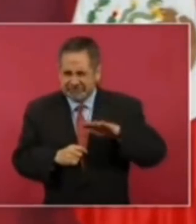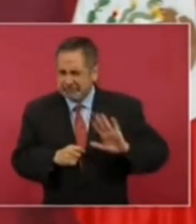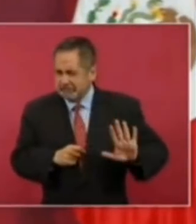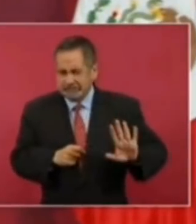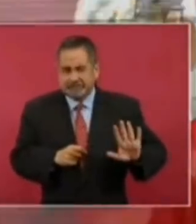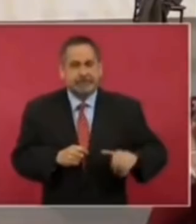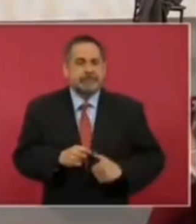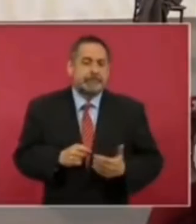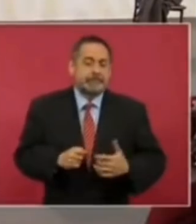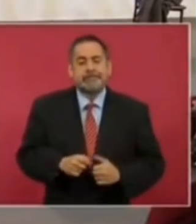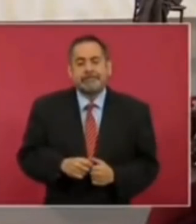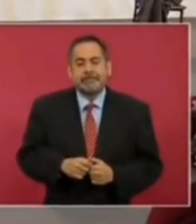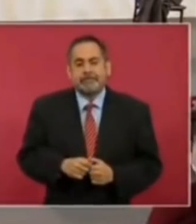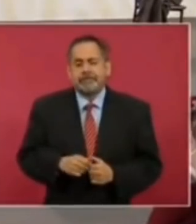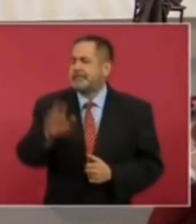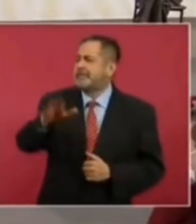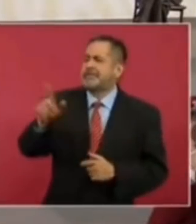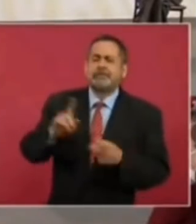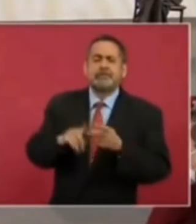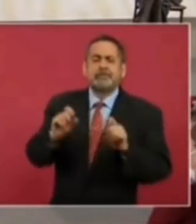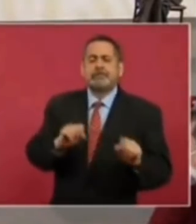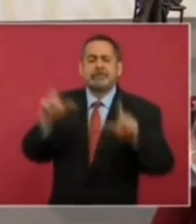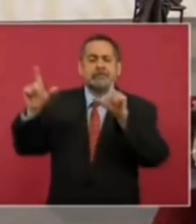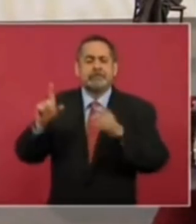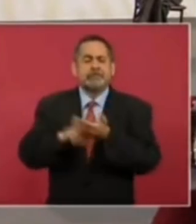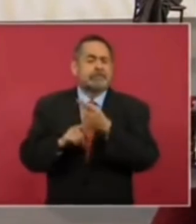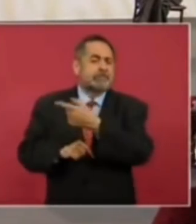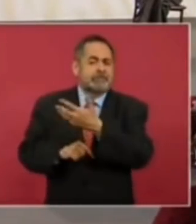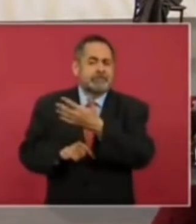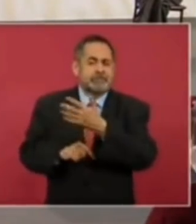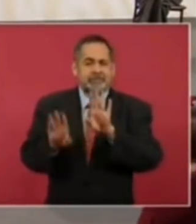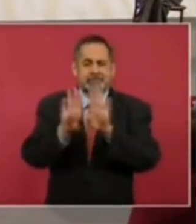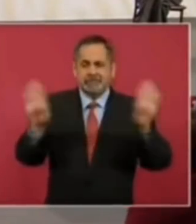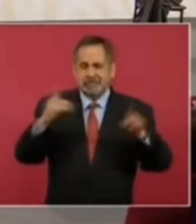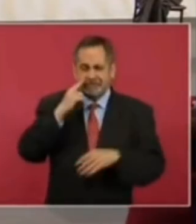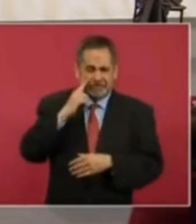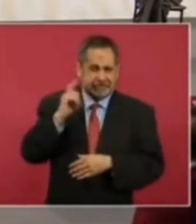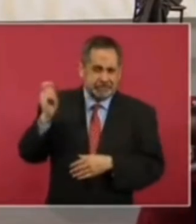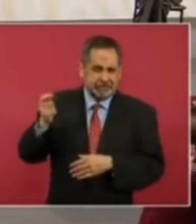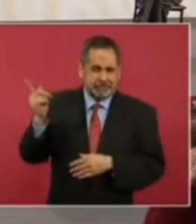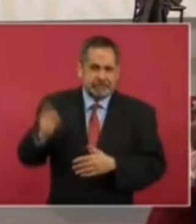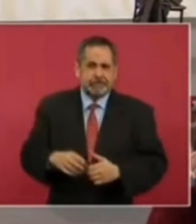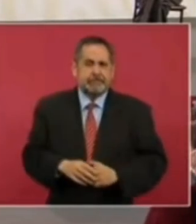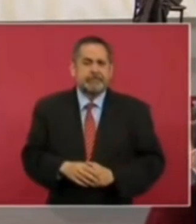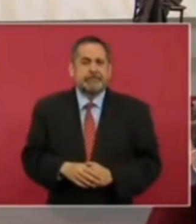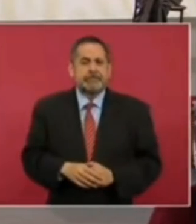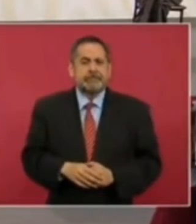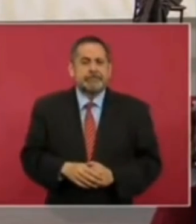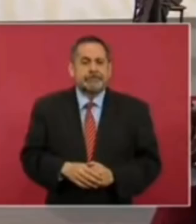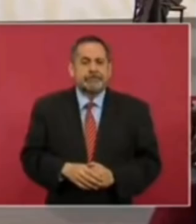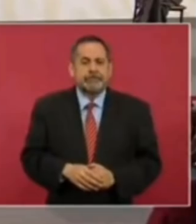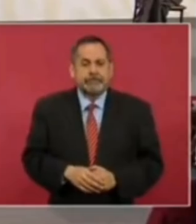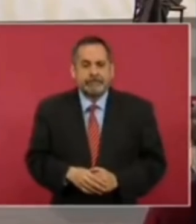Obrador porque puso vallas en Palacio Nacional, puso vallas en la Catedral y en muchos inmuebles más.